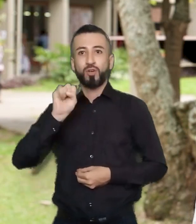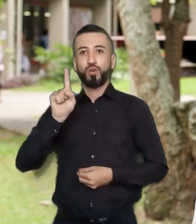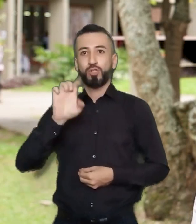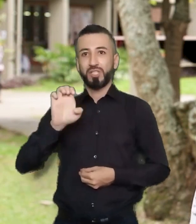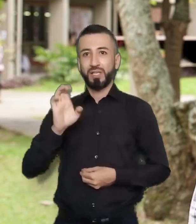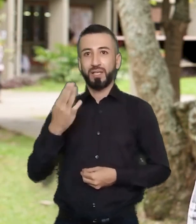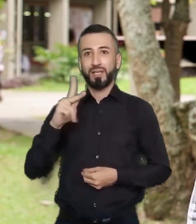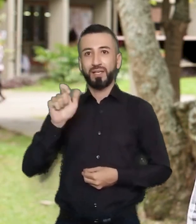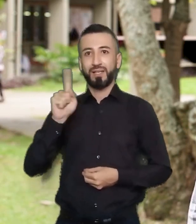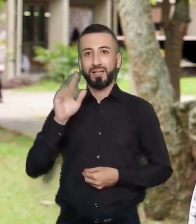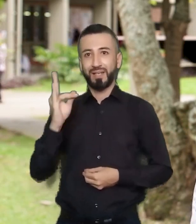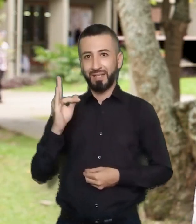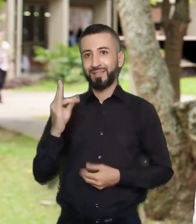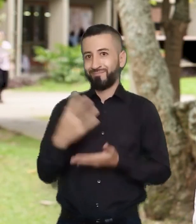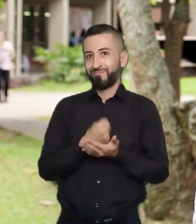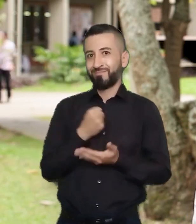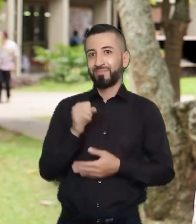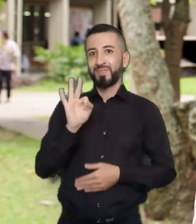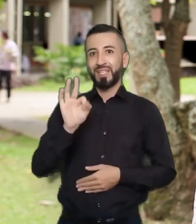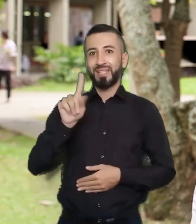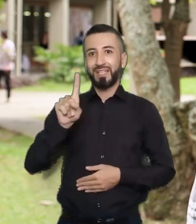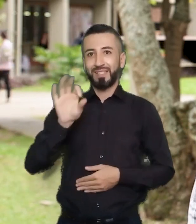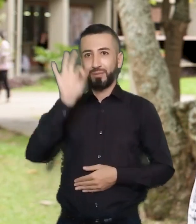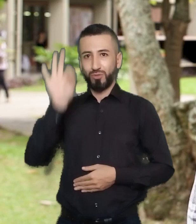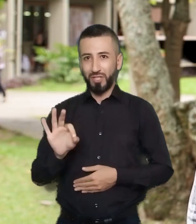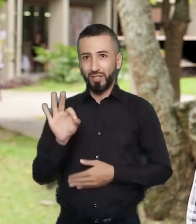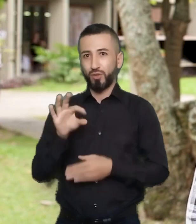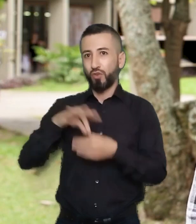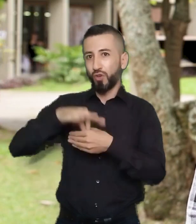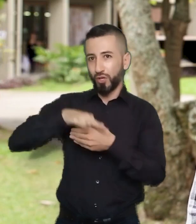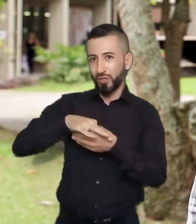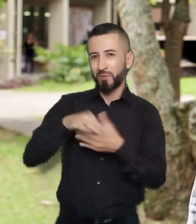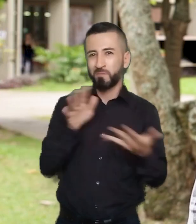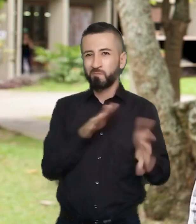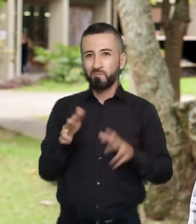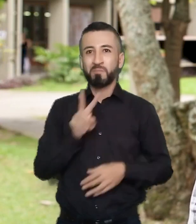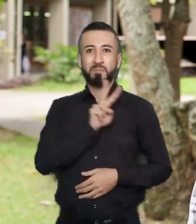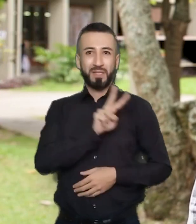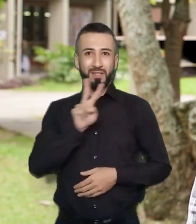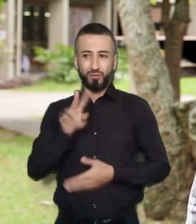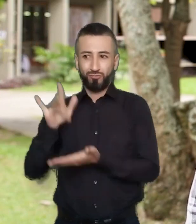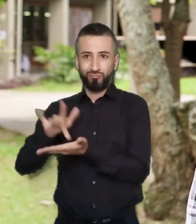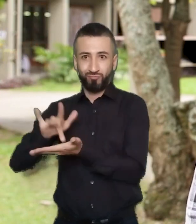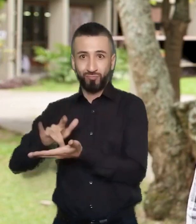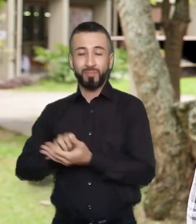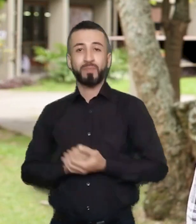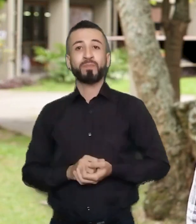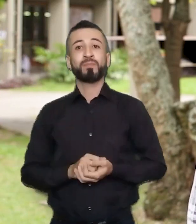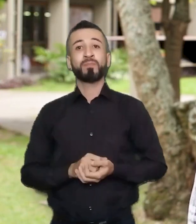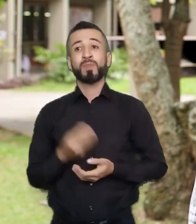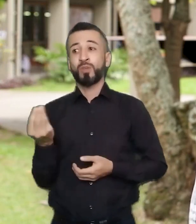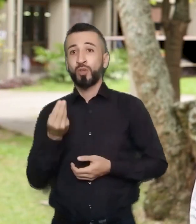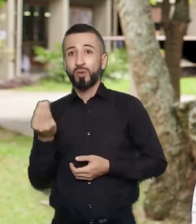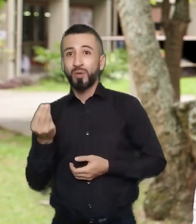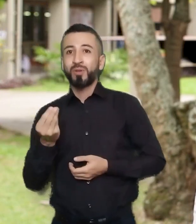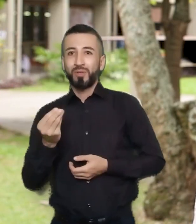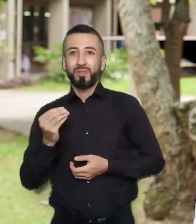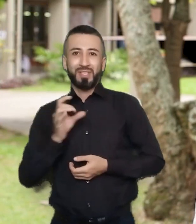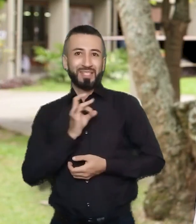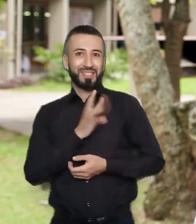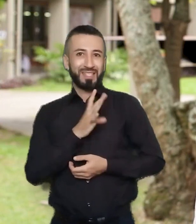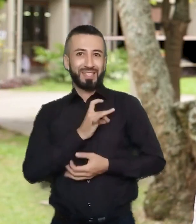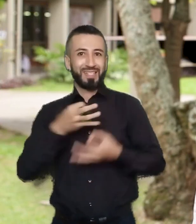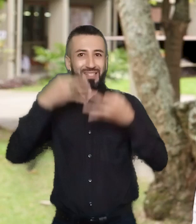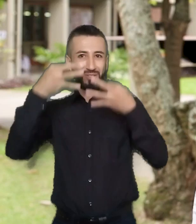el 36% de los votos, eso son más o menos 22 escaños de esa convención constituyente y en el caso de una coalición como